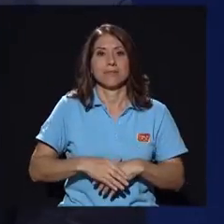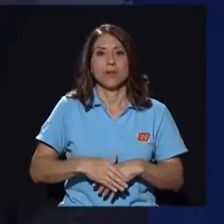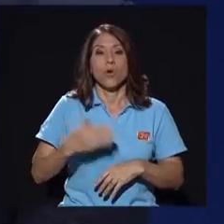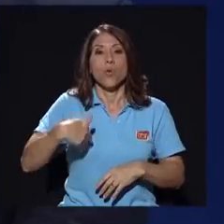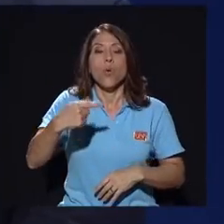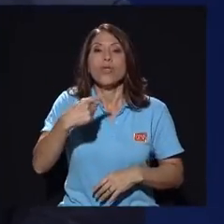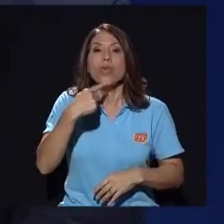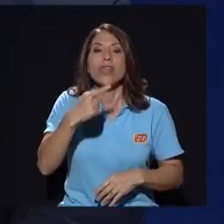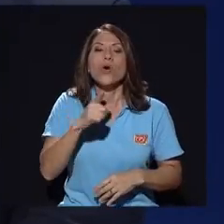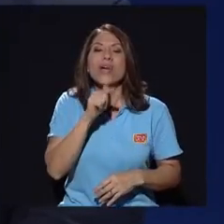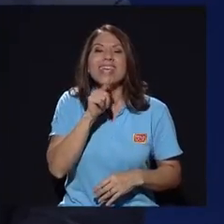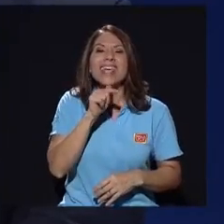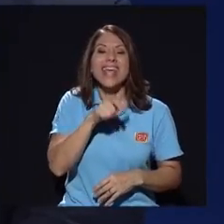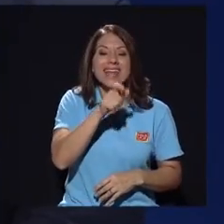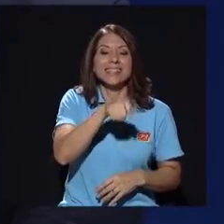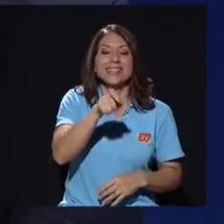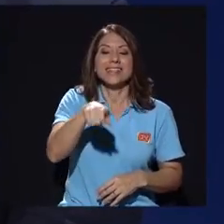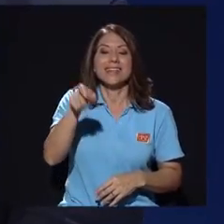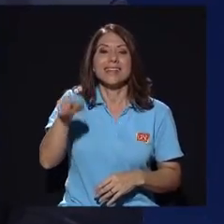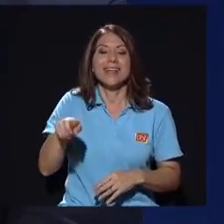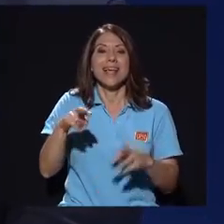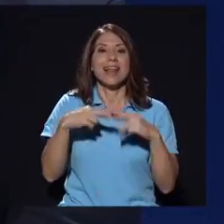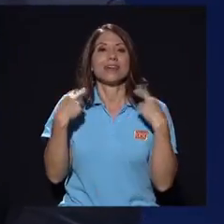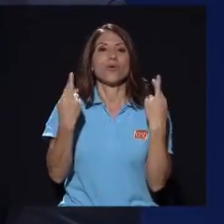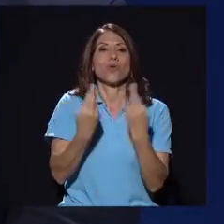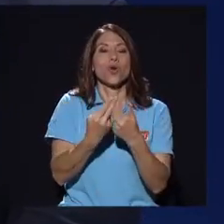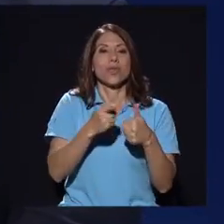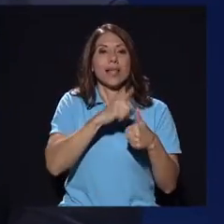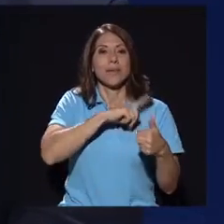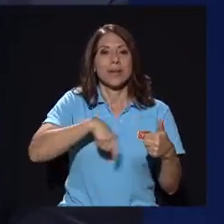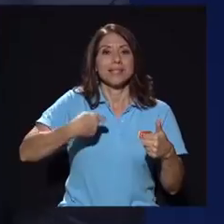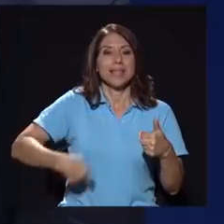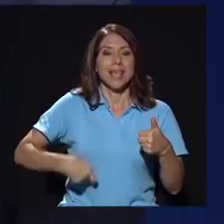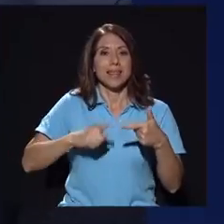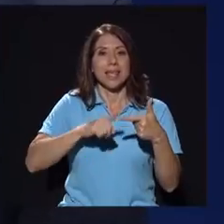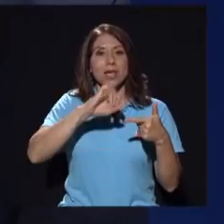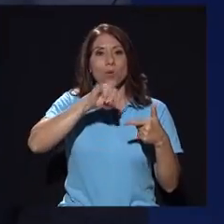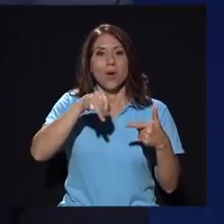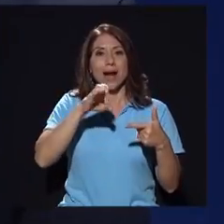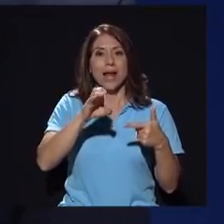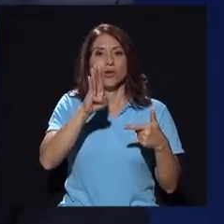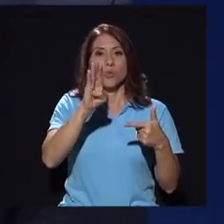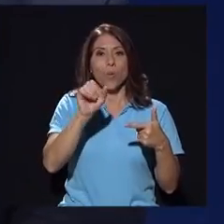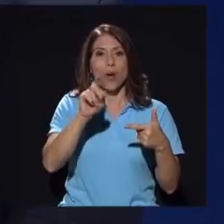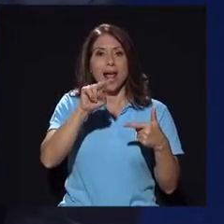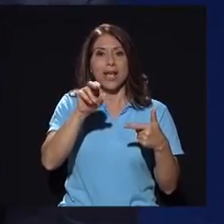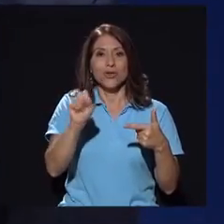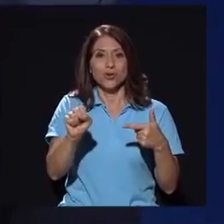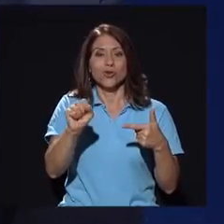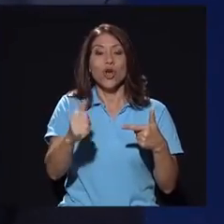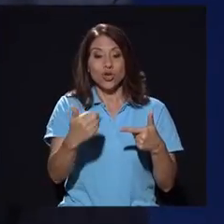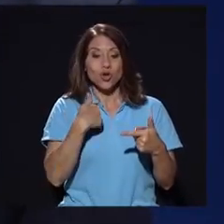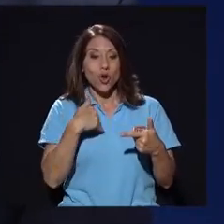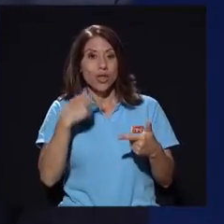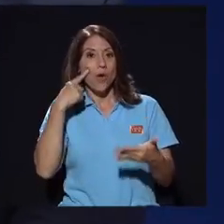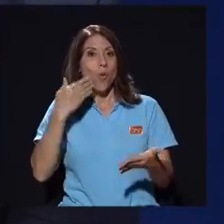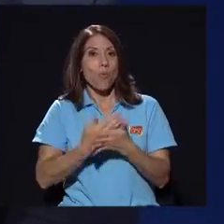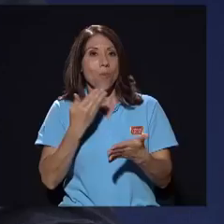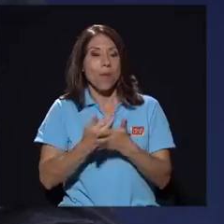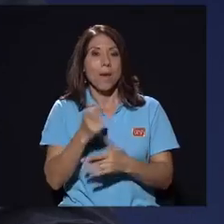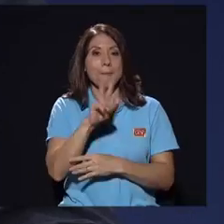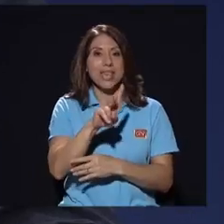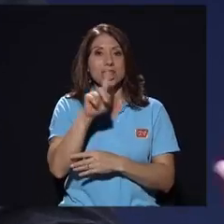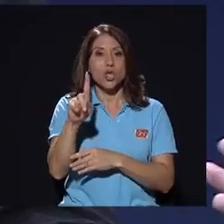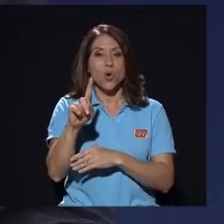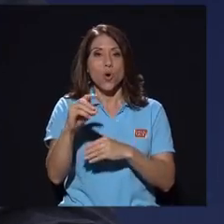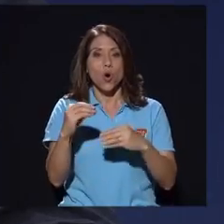estaba en la reunión entre el presidente y Juan Carlos Bolaños yo lo tengo acreditado en 21 correos electrónicos que